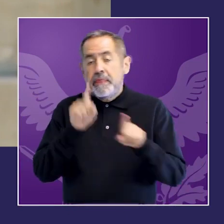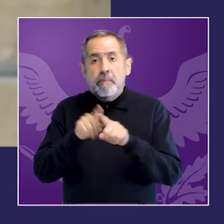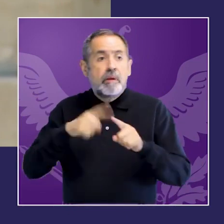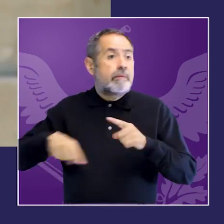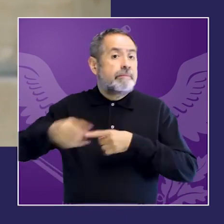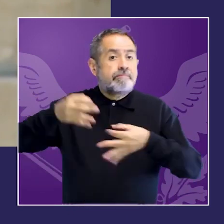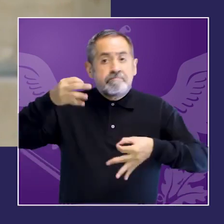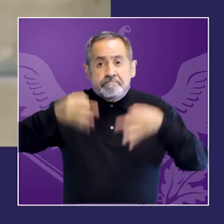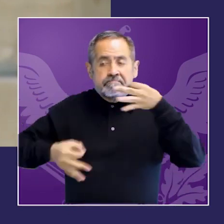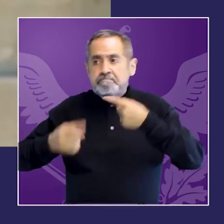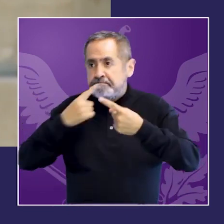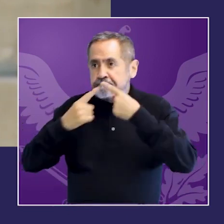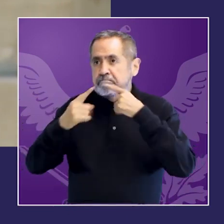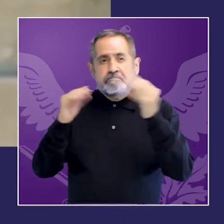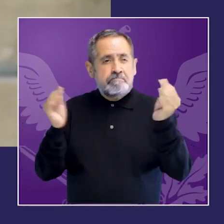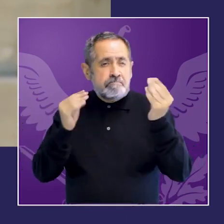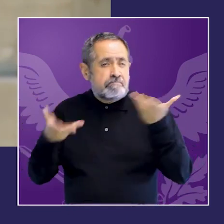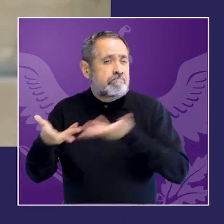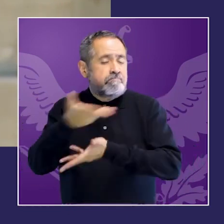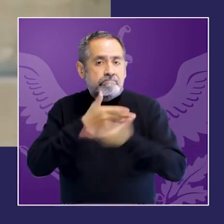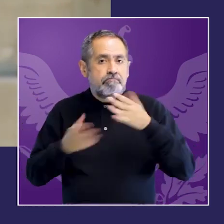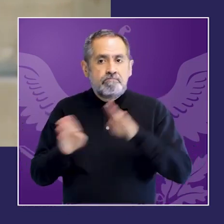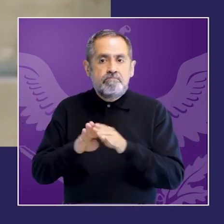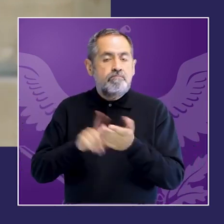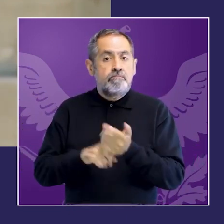los espacios de decisión en la justicia